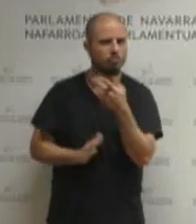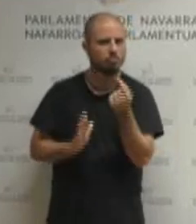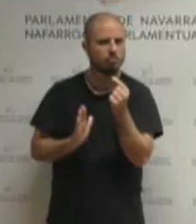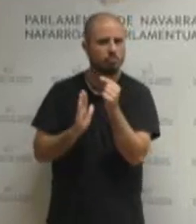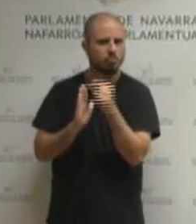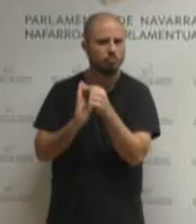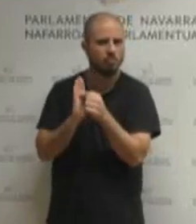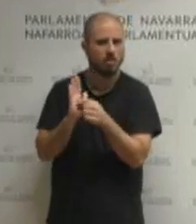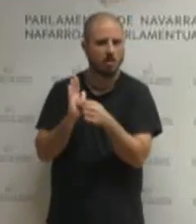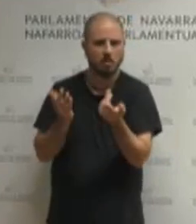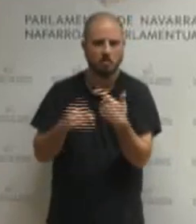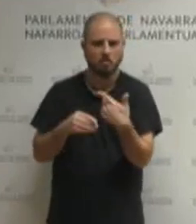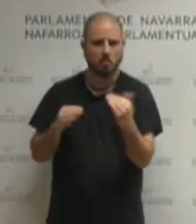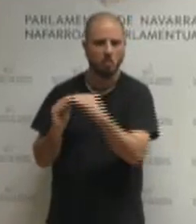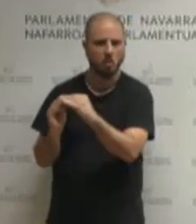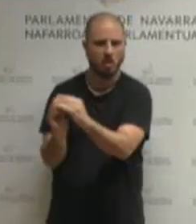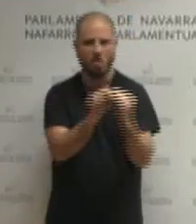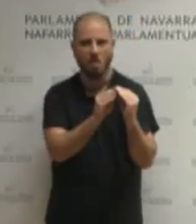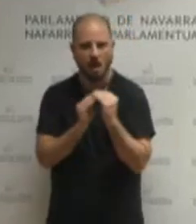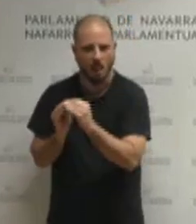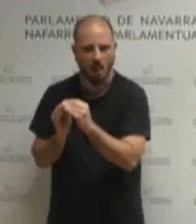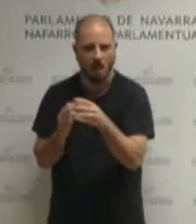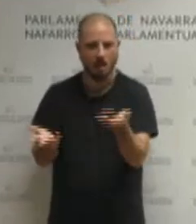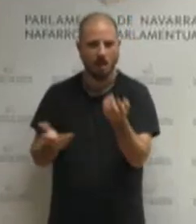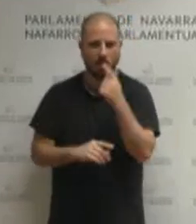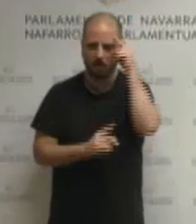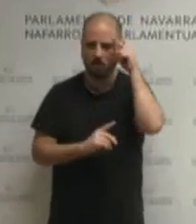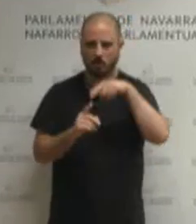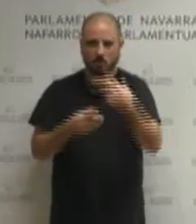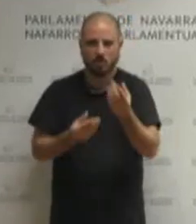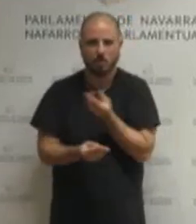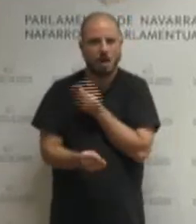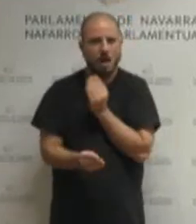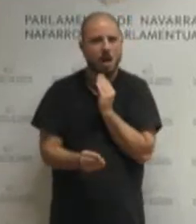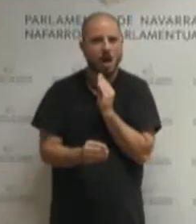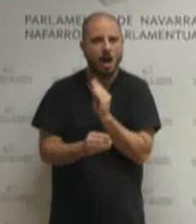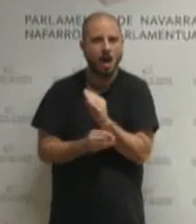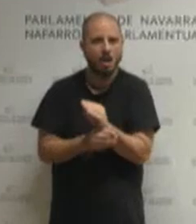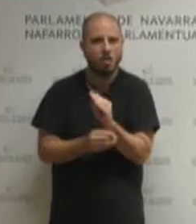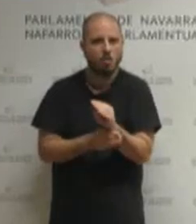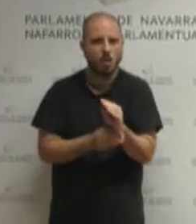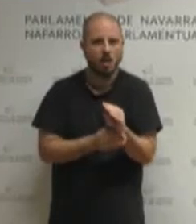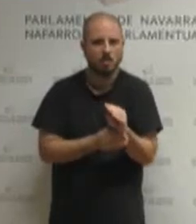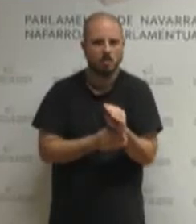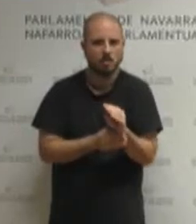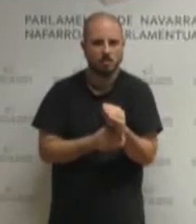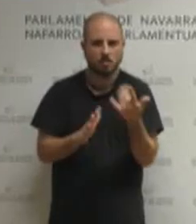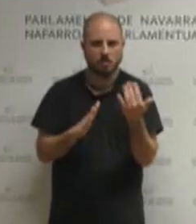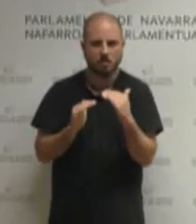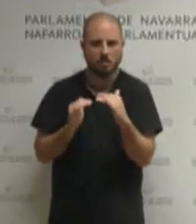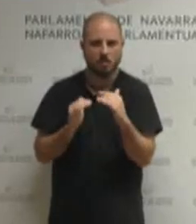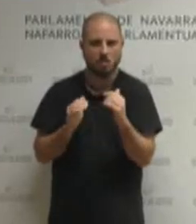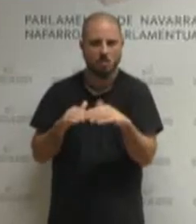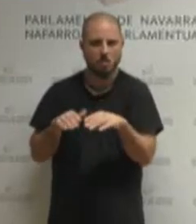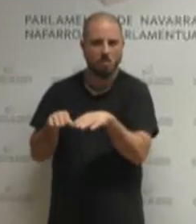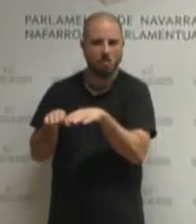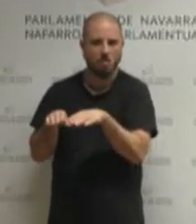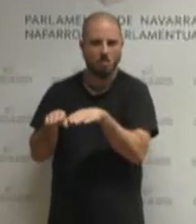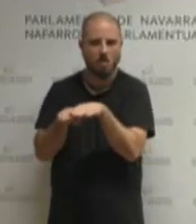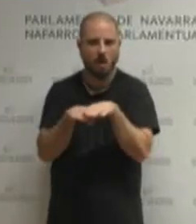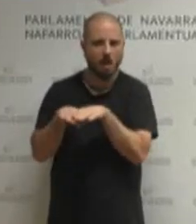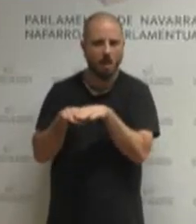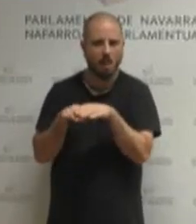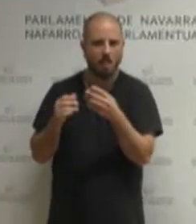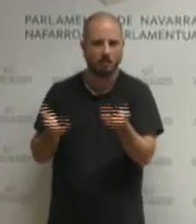que se han establecido a la hora de repartir las ayudas que se han habilitado y que hemos apoyado también de